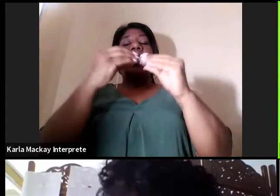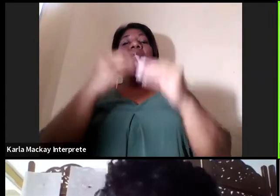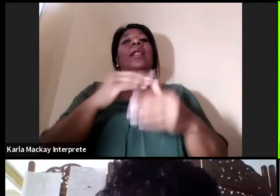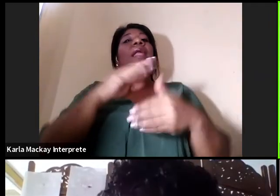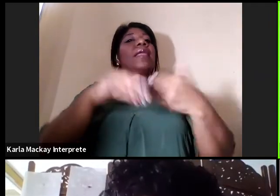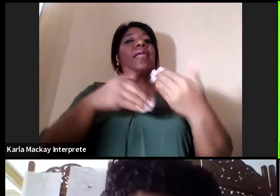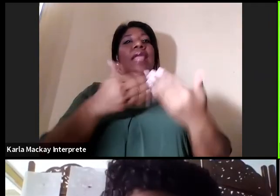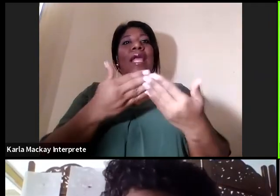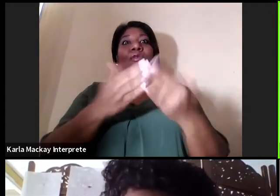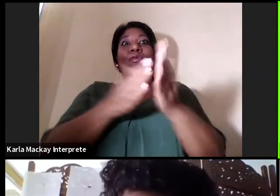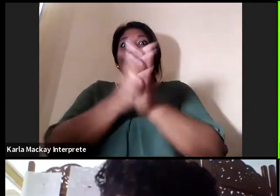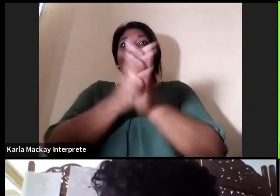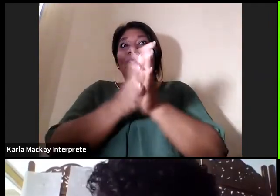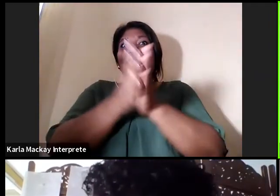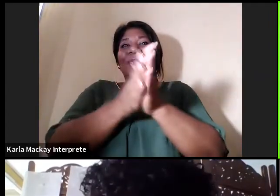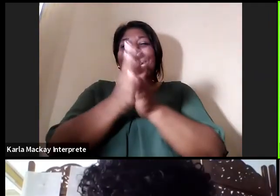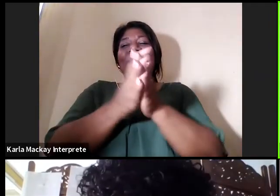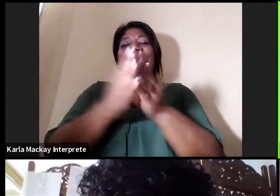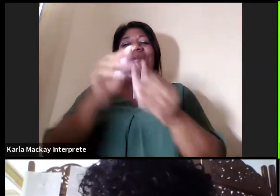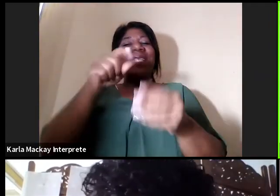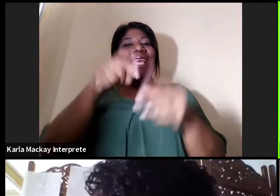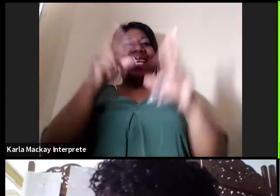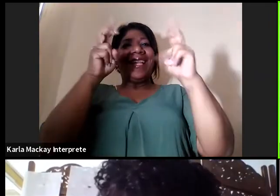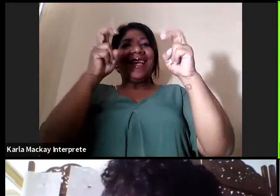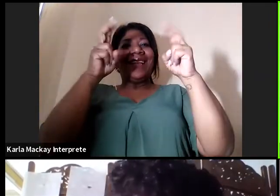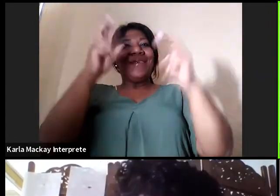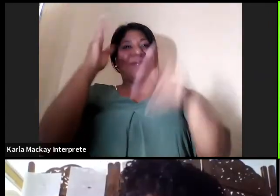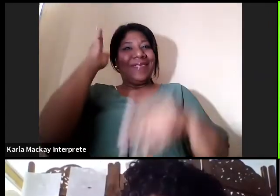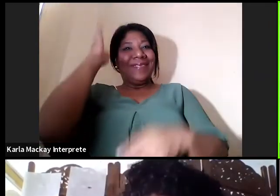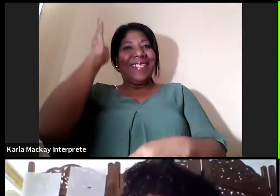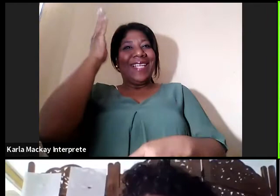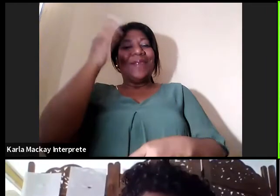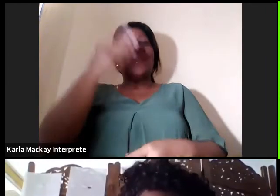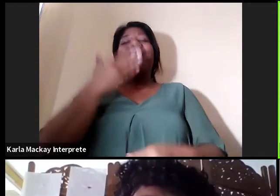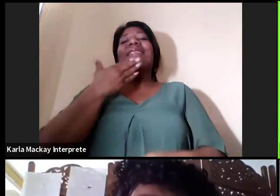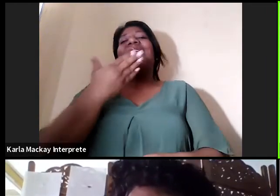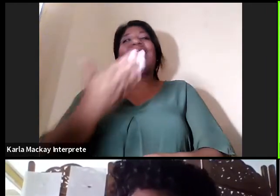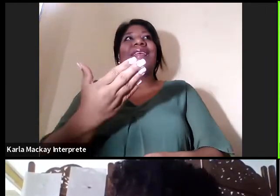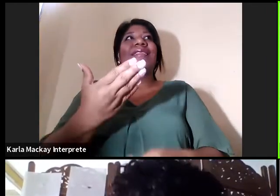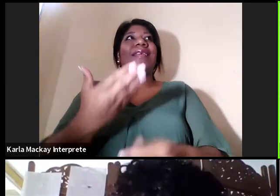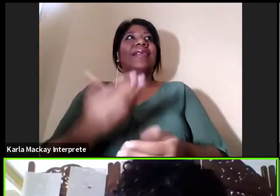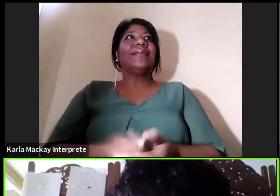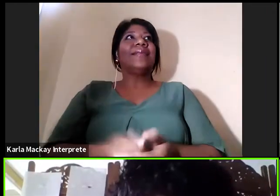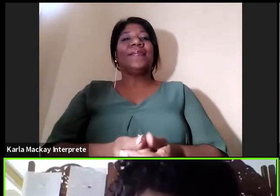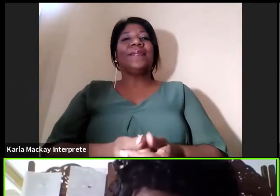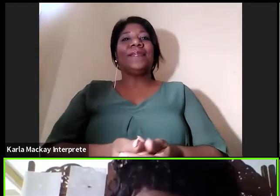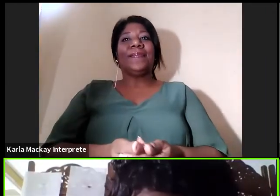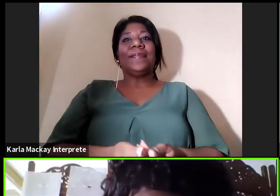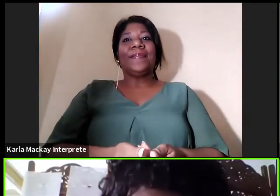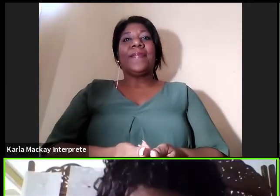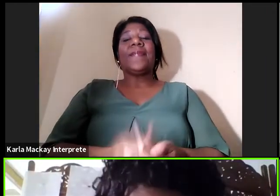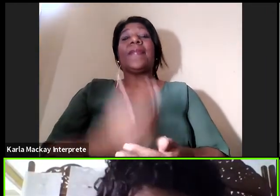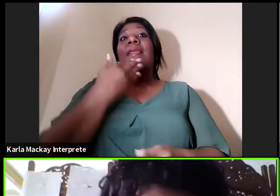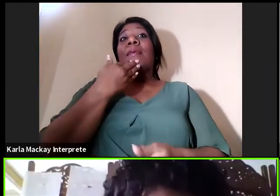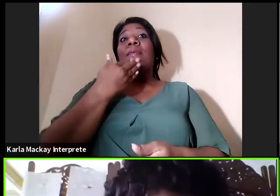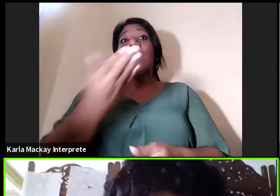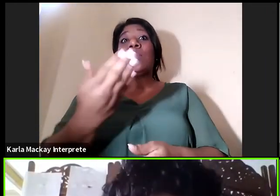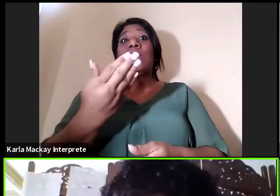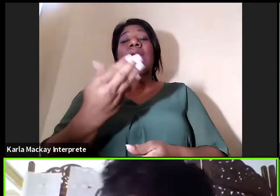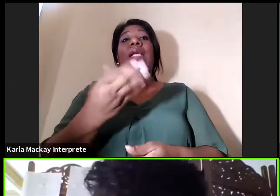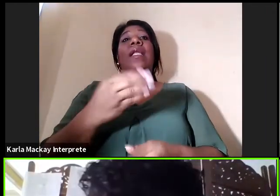aprovechamiento de esta excelente conferencia. Muchas gracias. Muchas gracias Cecilia.